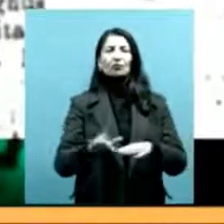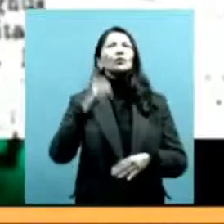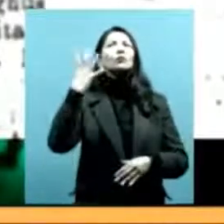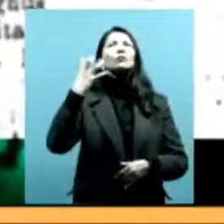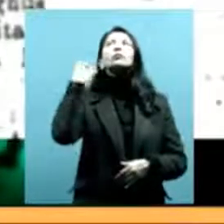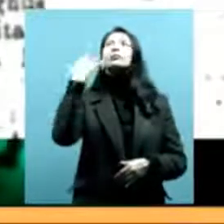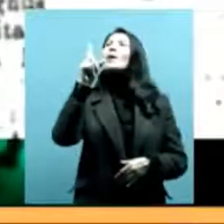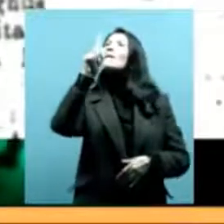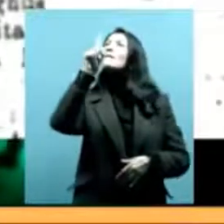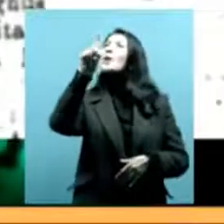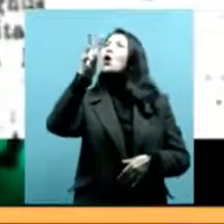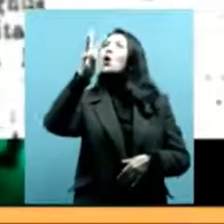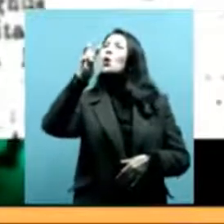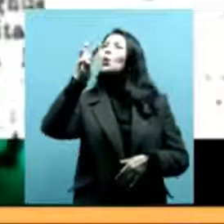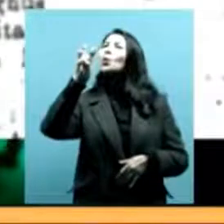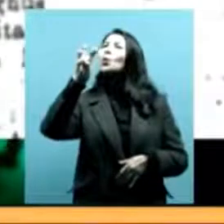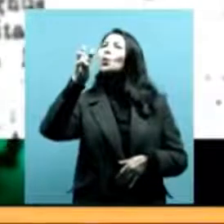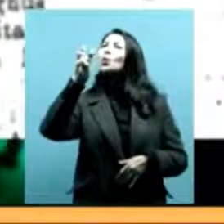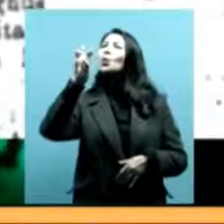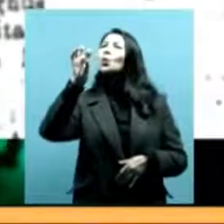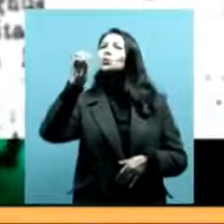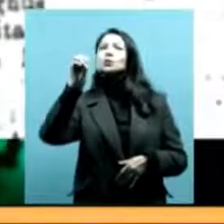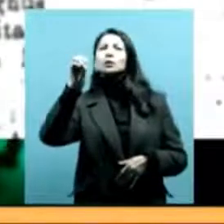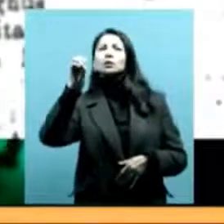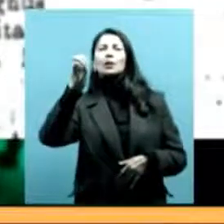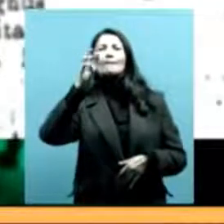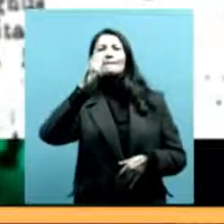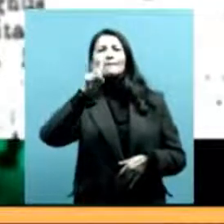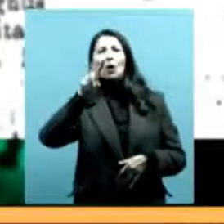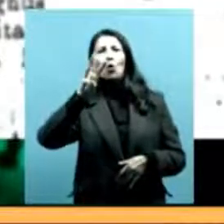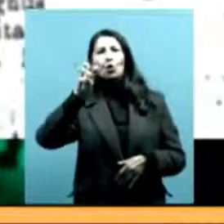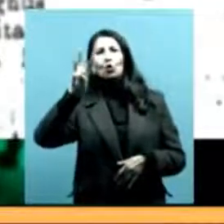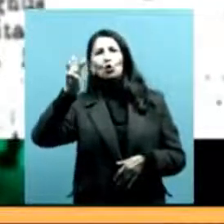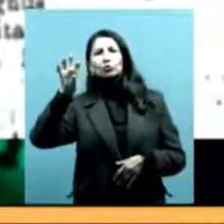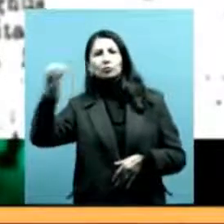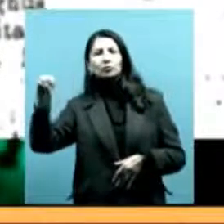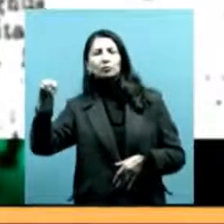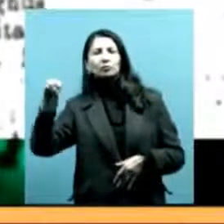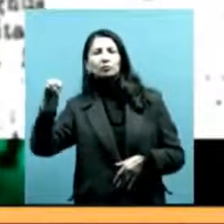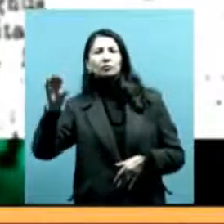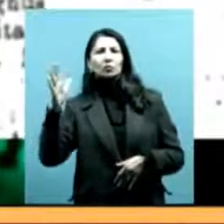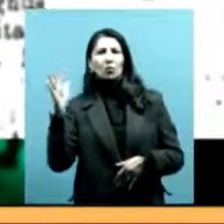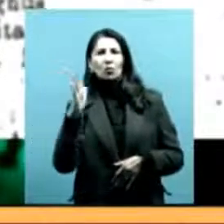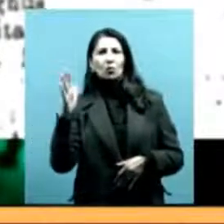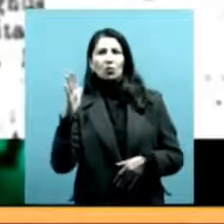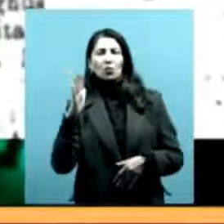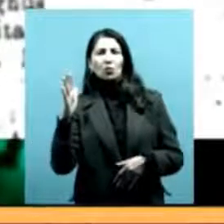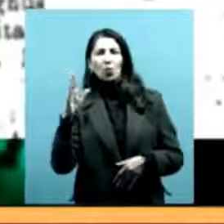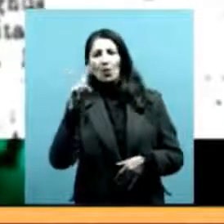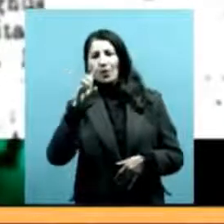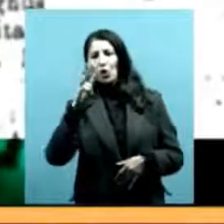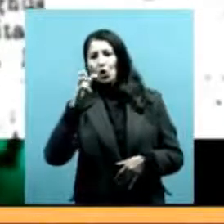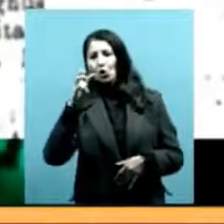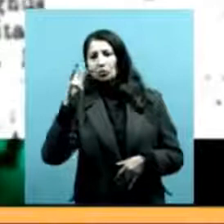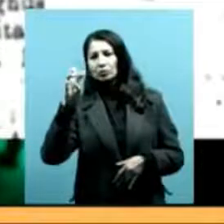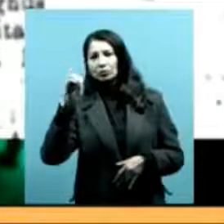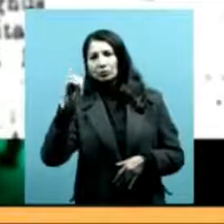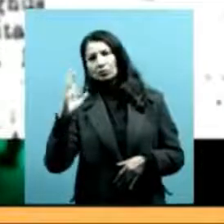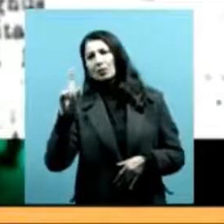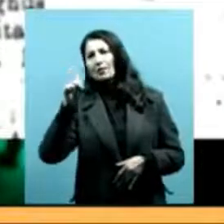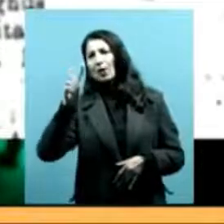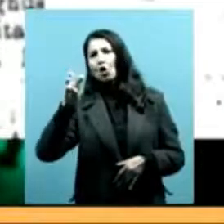fines de 1880, ¿no? Entre la década de 1880, 1890,